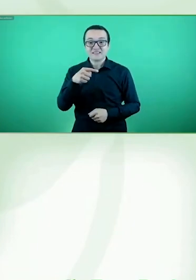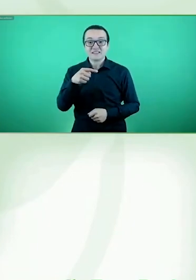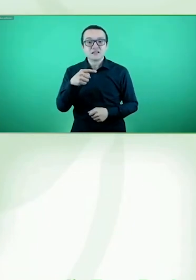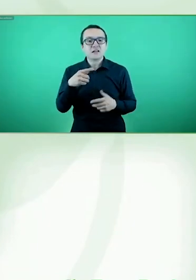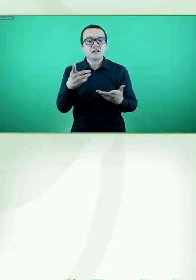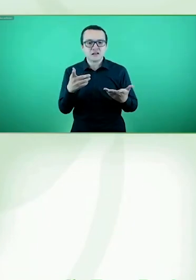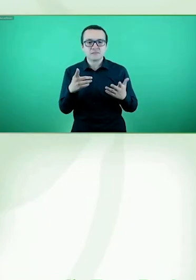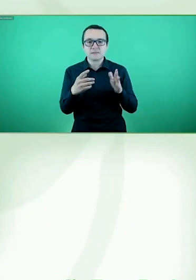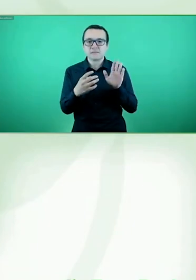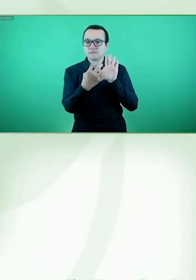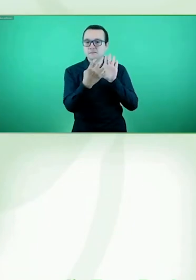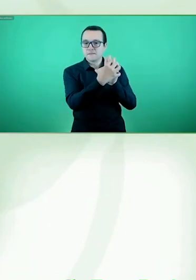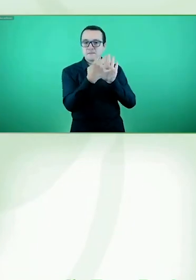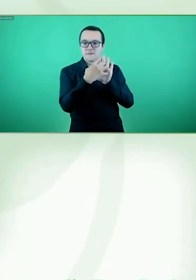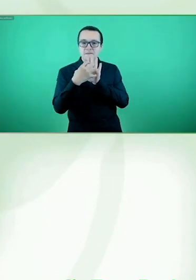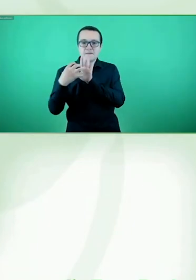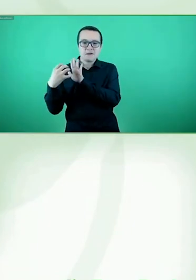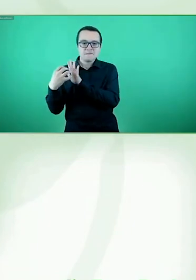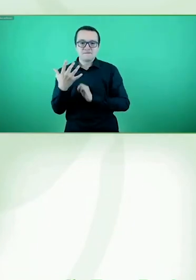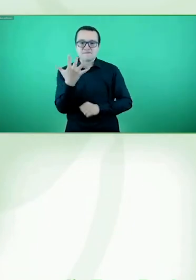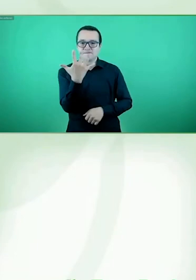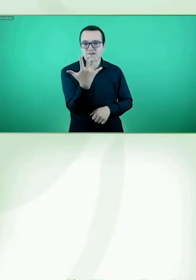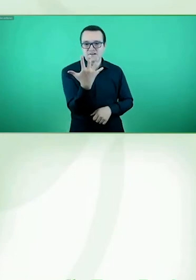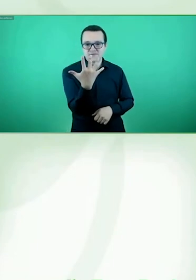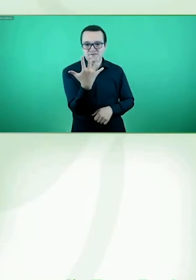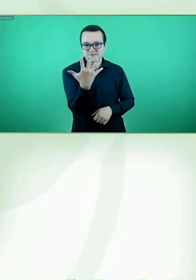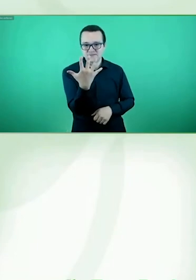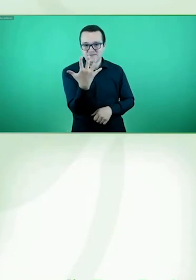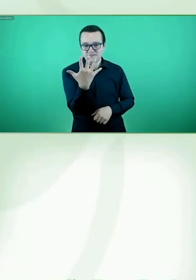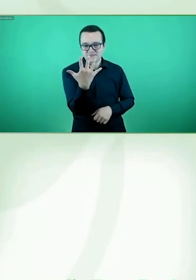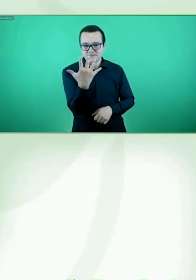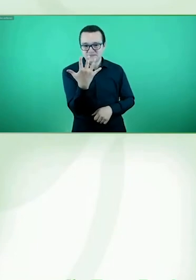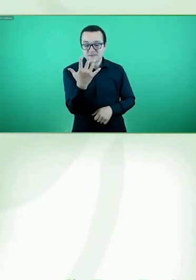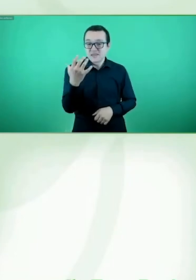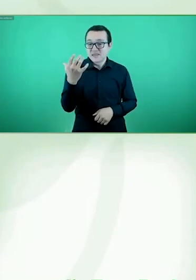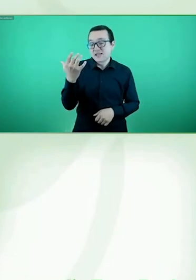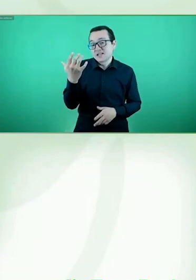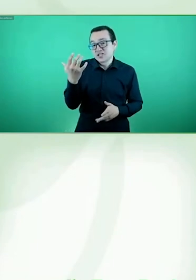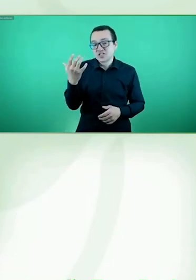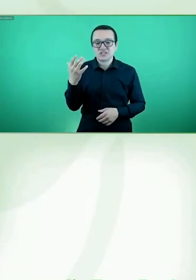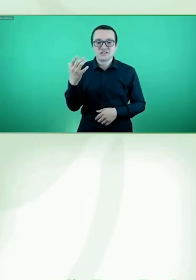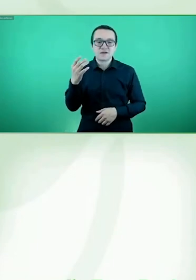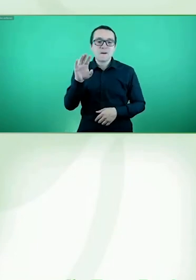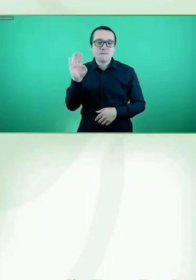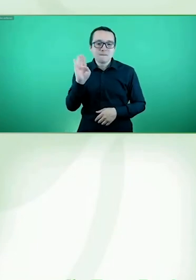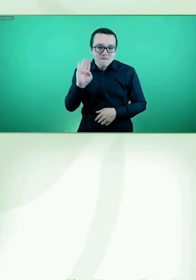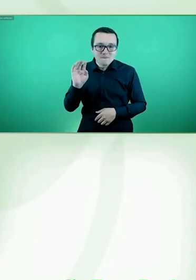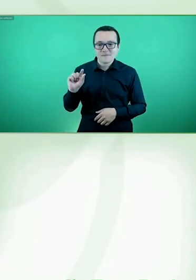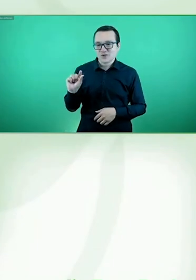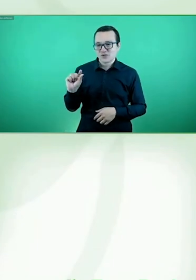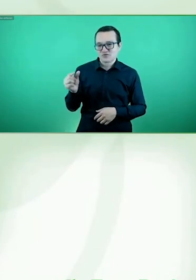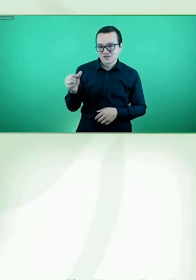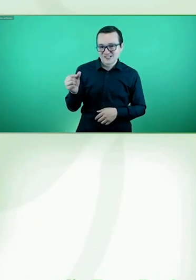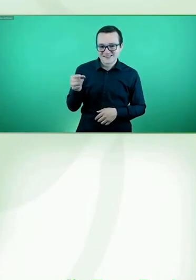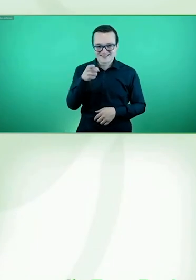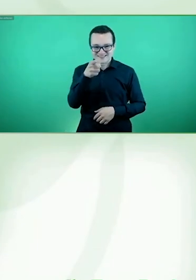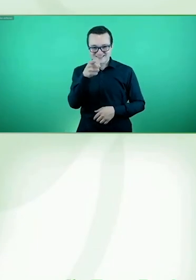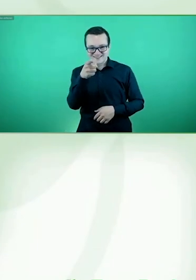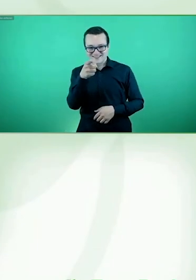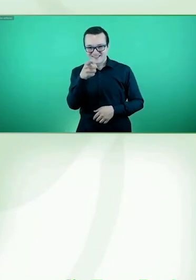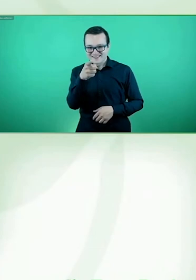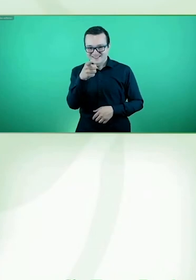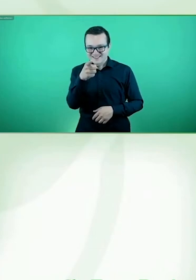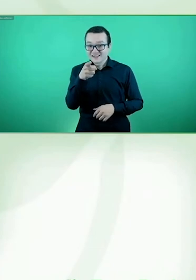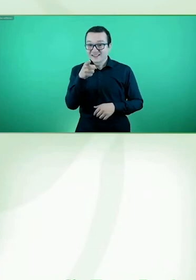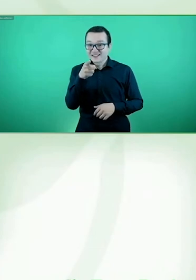siluetas de personas en azul y verde, donde está este nuevo convenio de colaboración que van a firmar